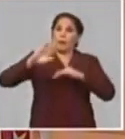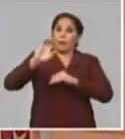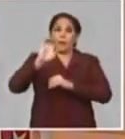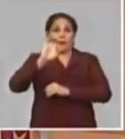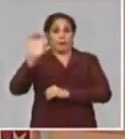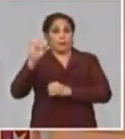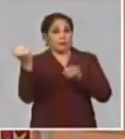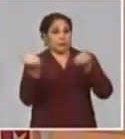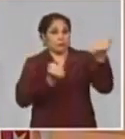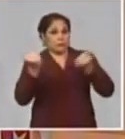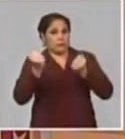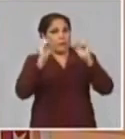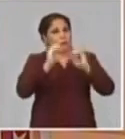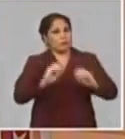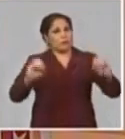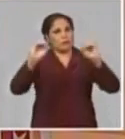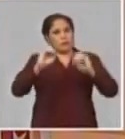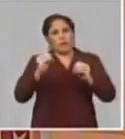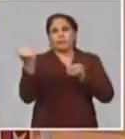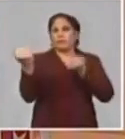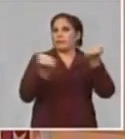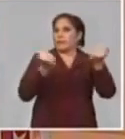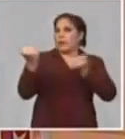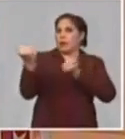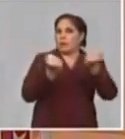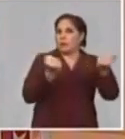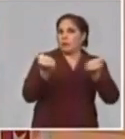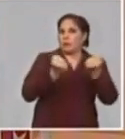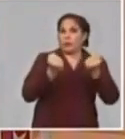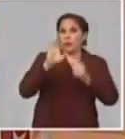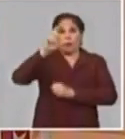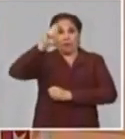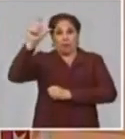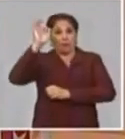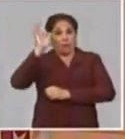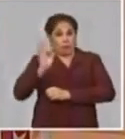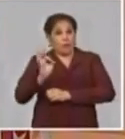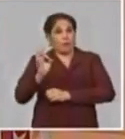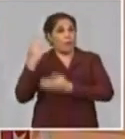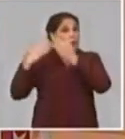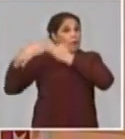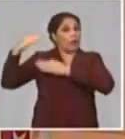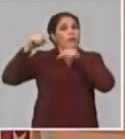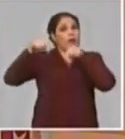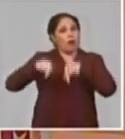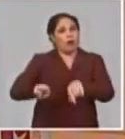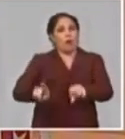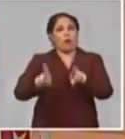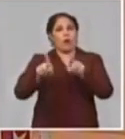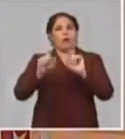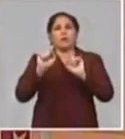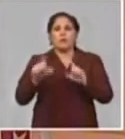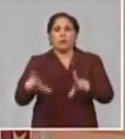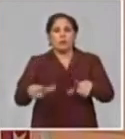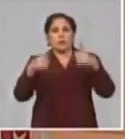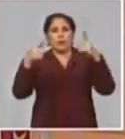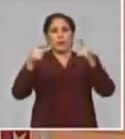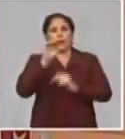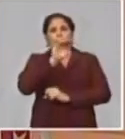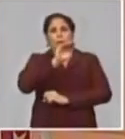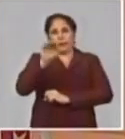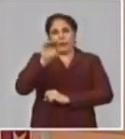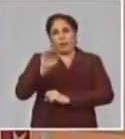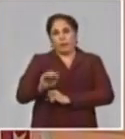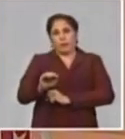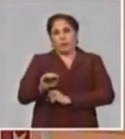hemos reorganizado el transporte que ya el banco tenía para ese servicio de forma de cumplir las medidas de